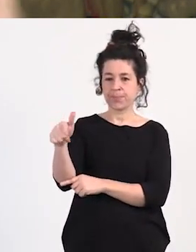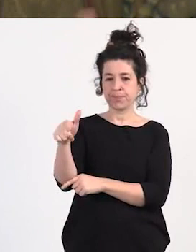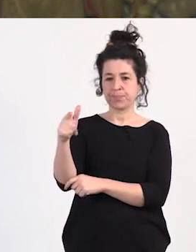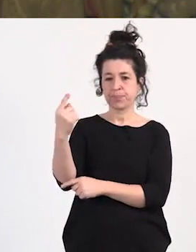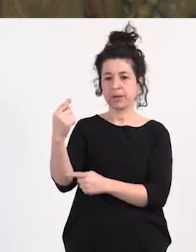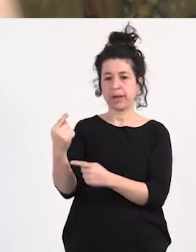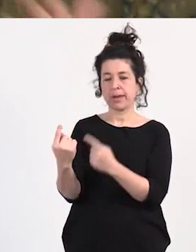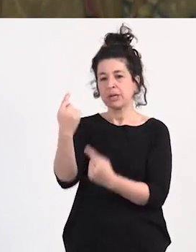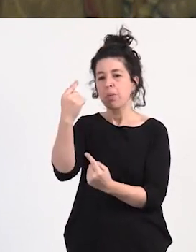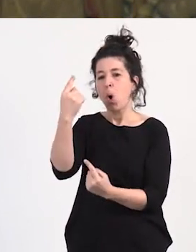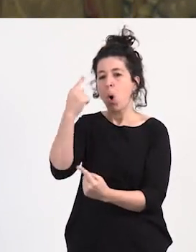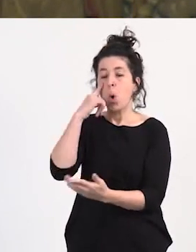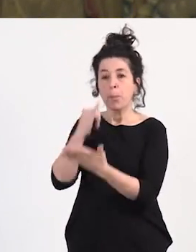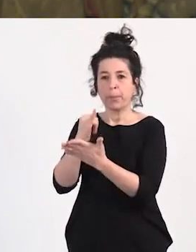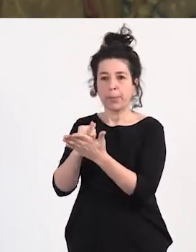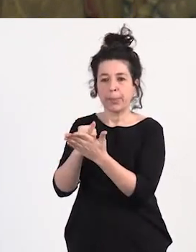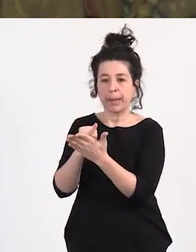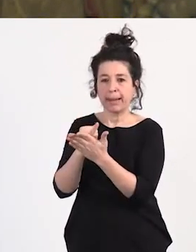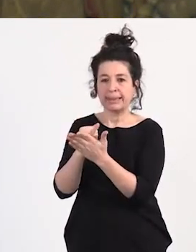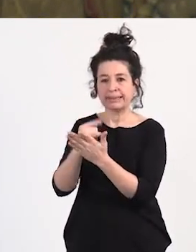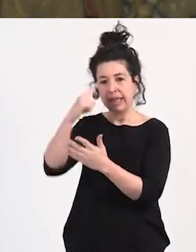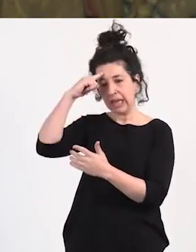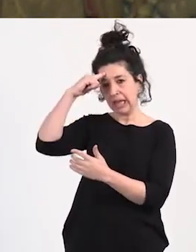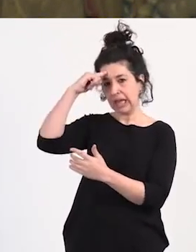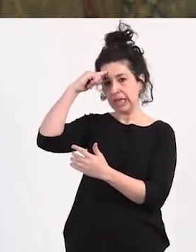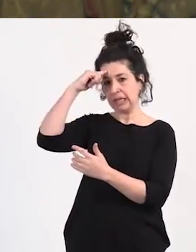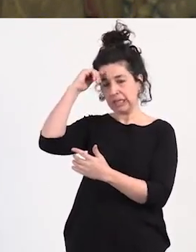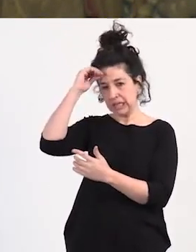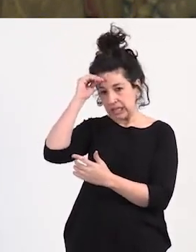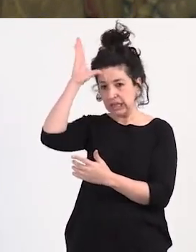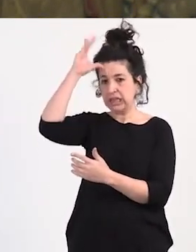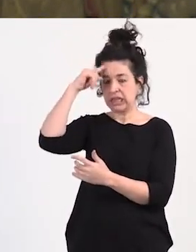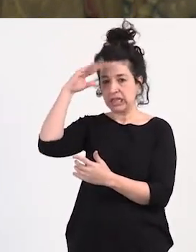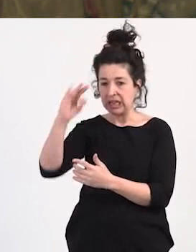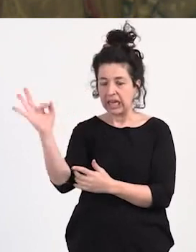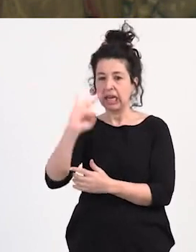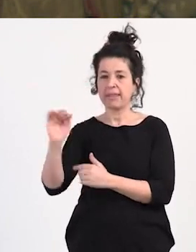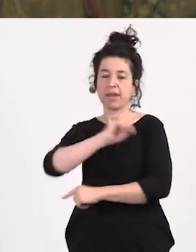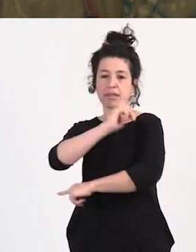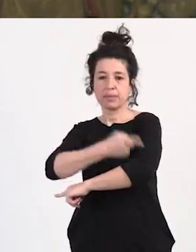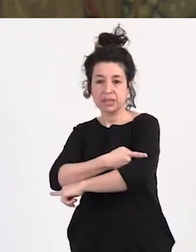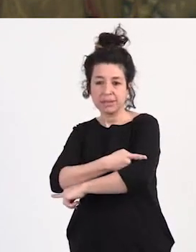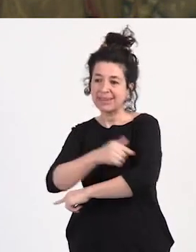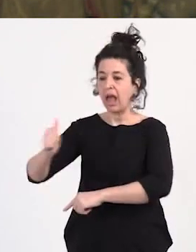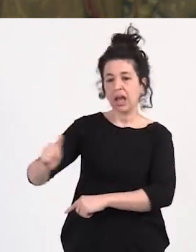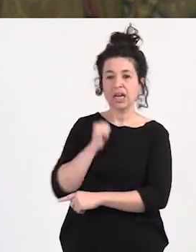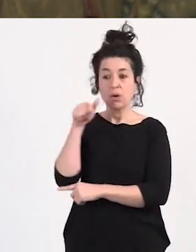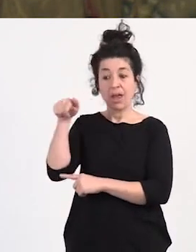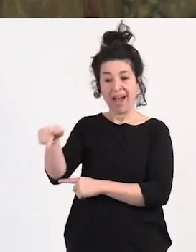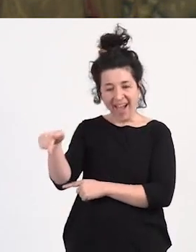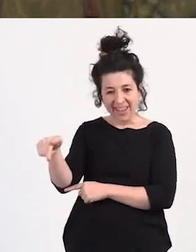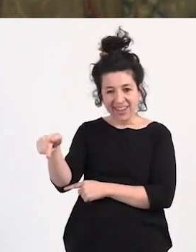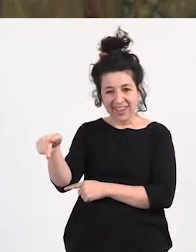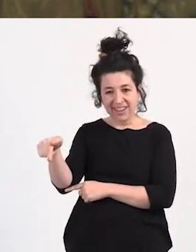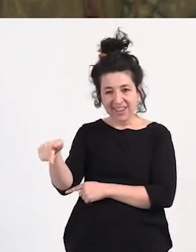de intelecto y deportivas que han sido los hijos de las trabajadoras sexuales han tenido las mejores calificaciones en las competencias que